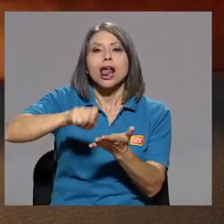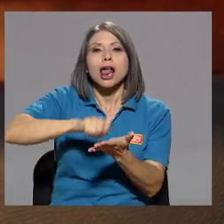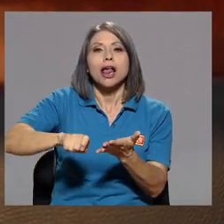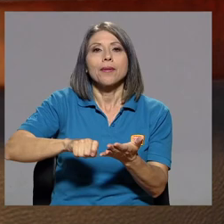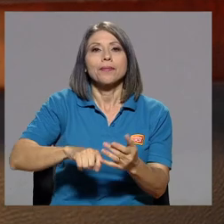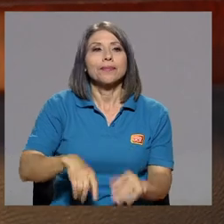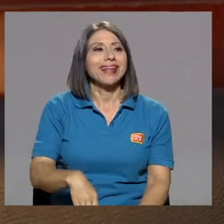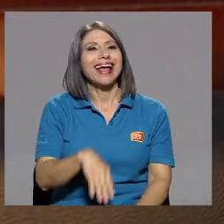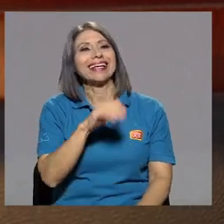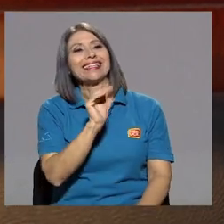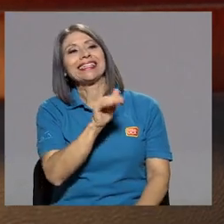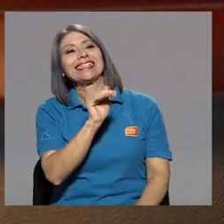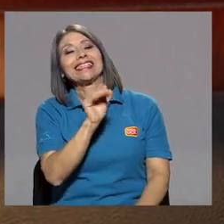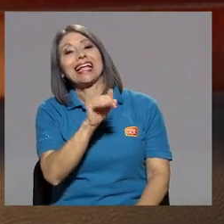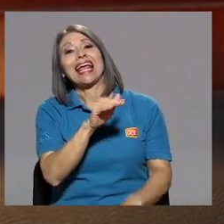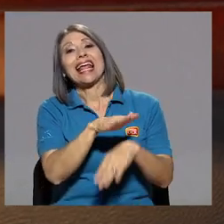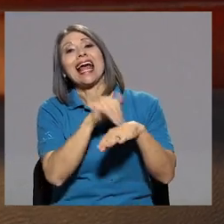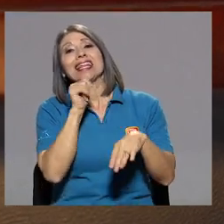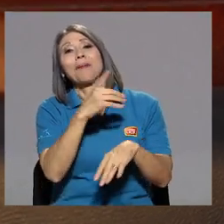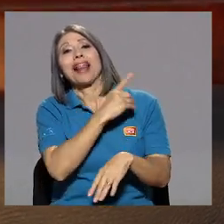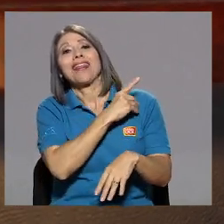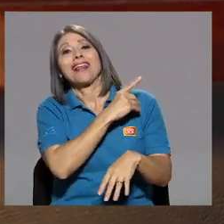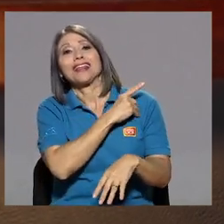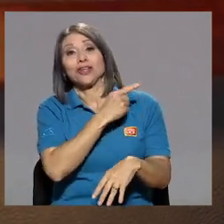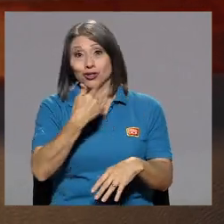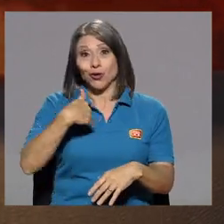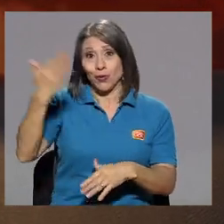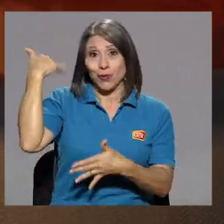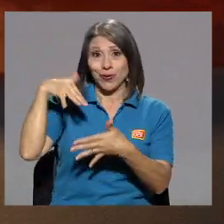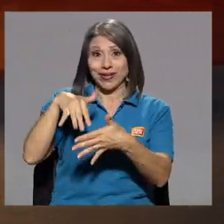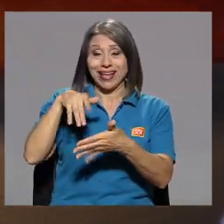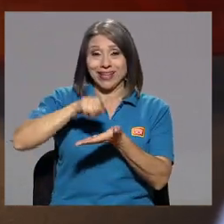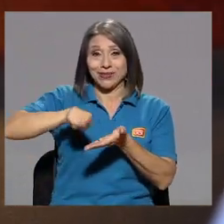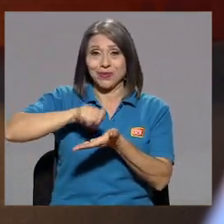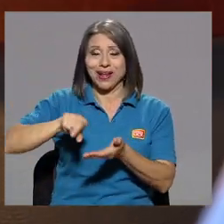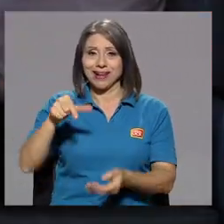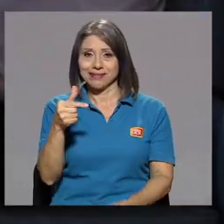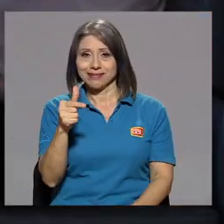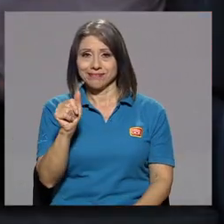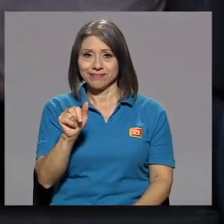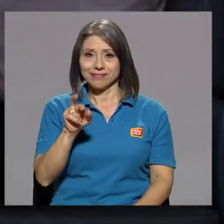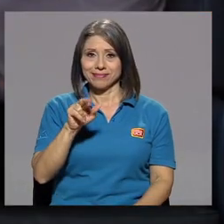Que la llama la dirección. Yo estaba en la escuela García Flamenco.